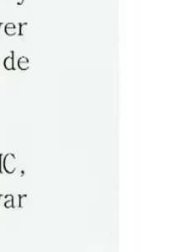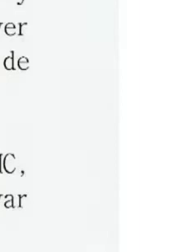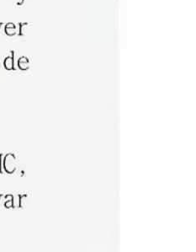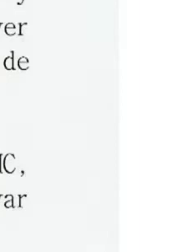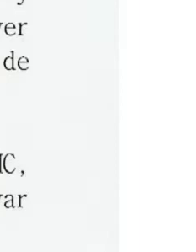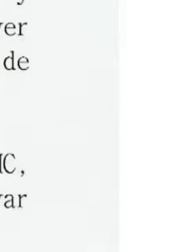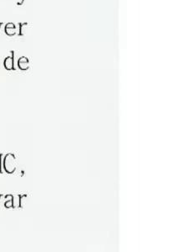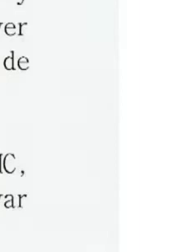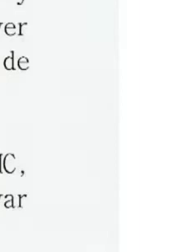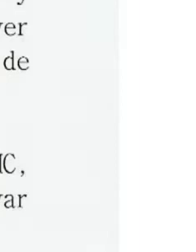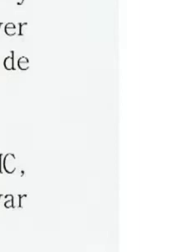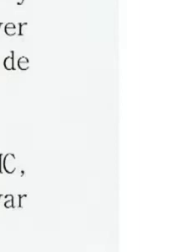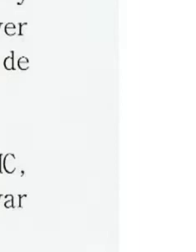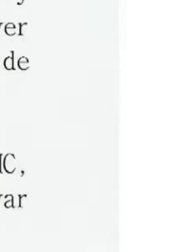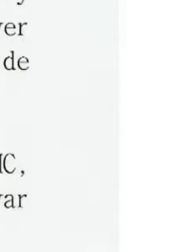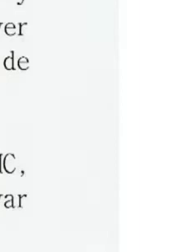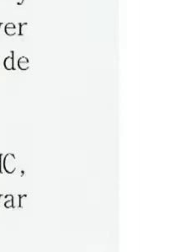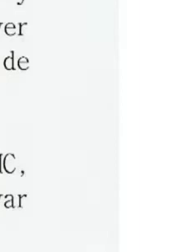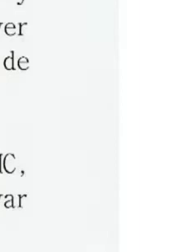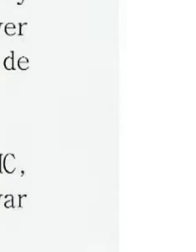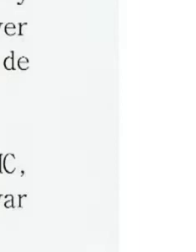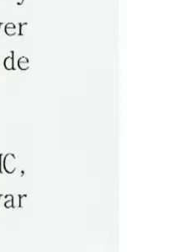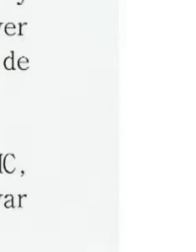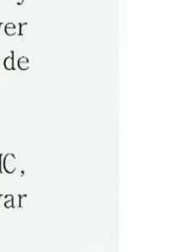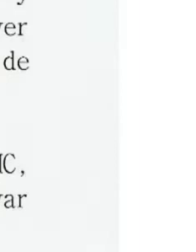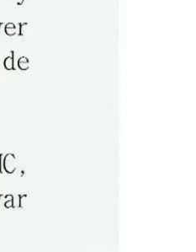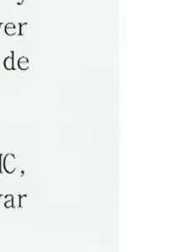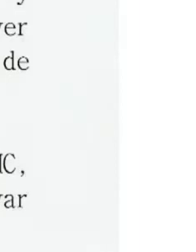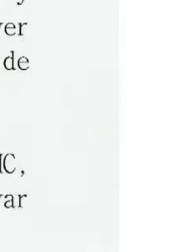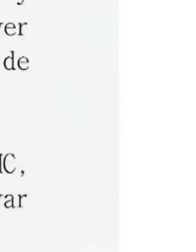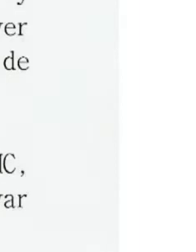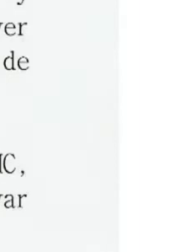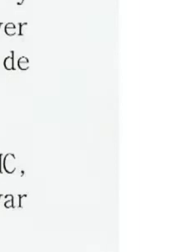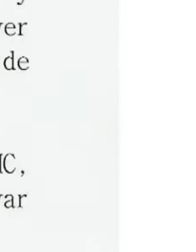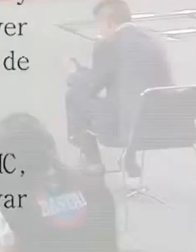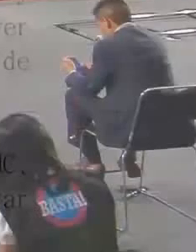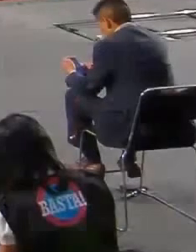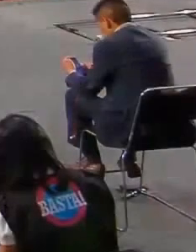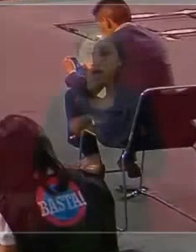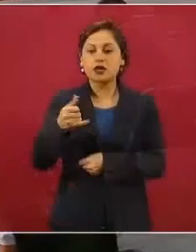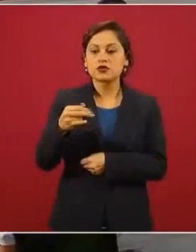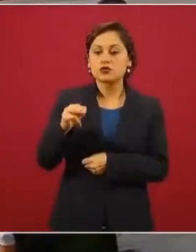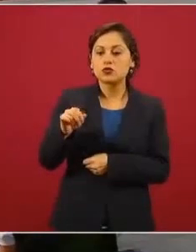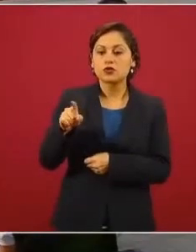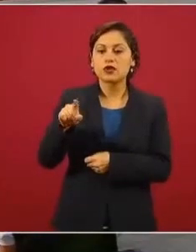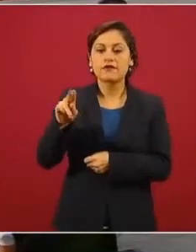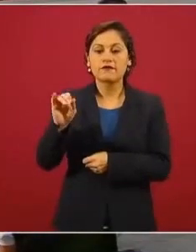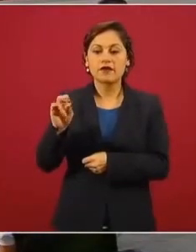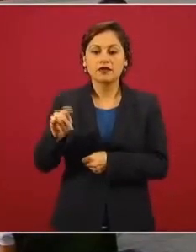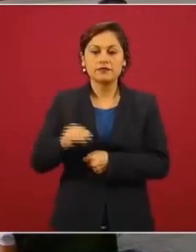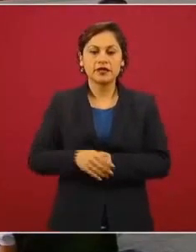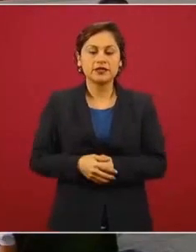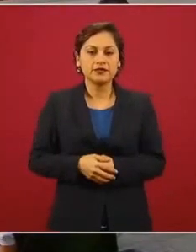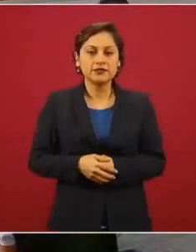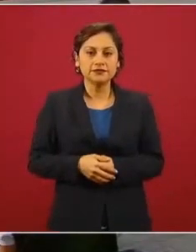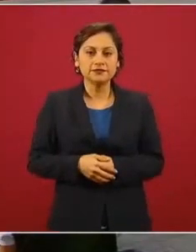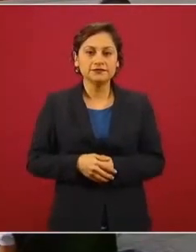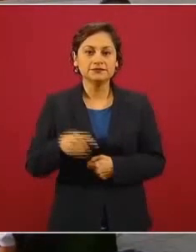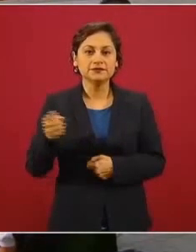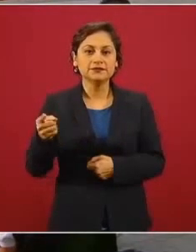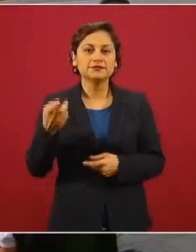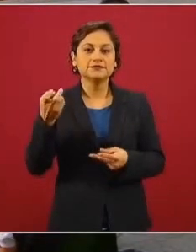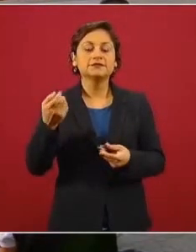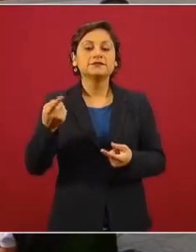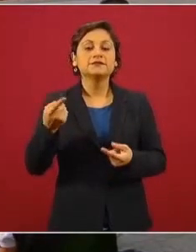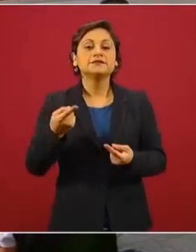promover candidaturas únicas del BOA, ya sea de yure o de facto. Número dos, en los estados gobernados por